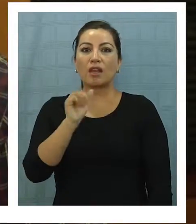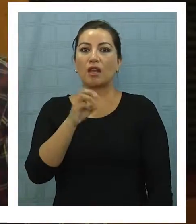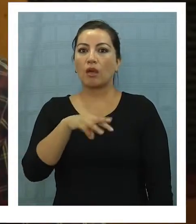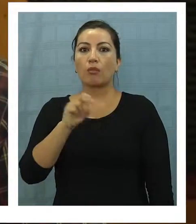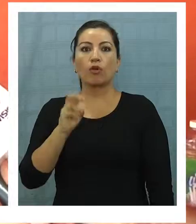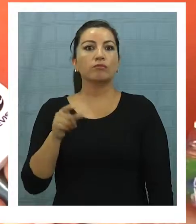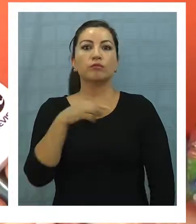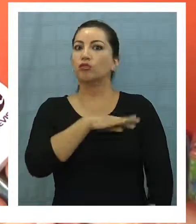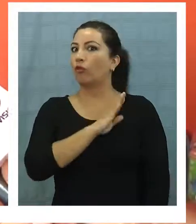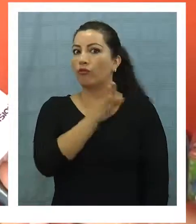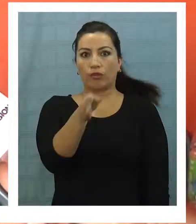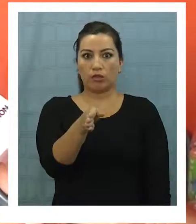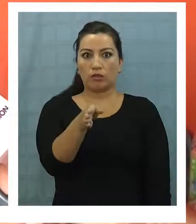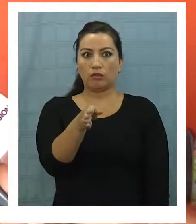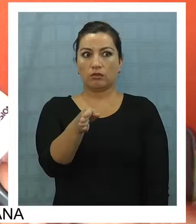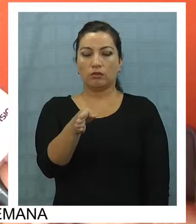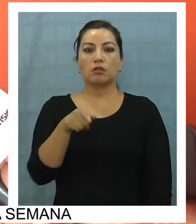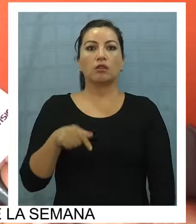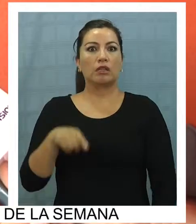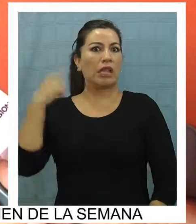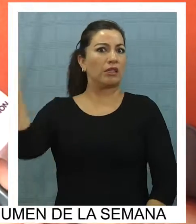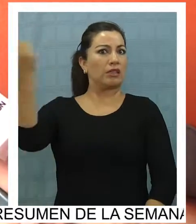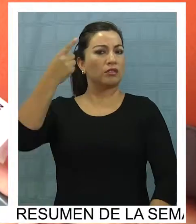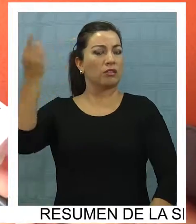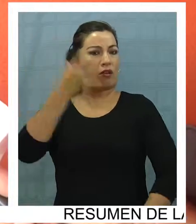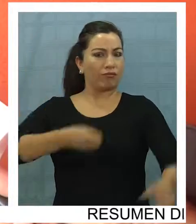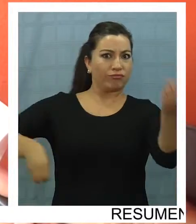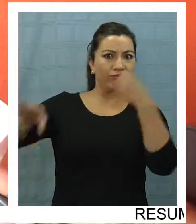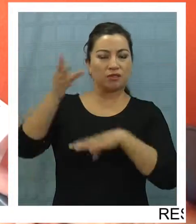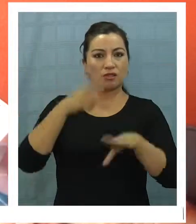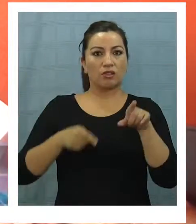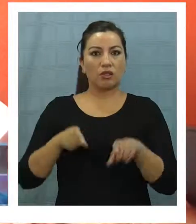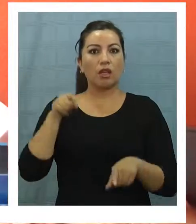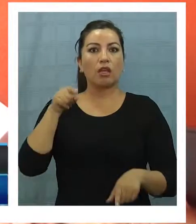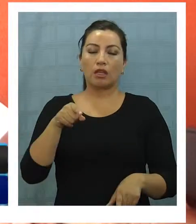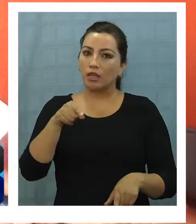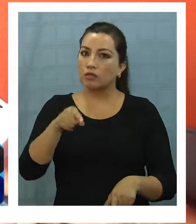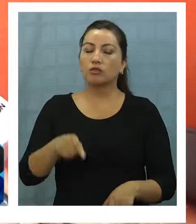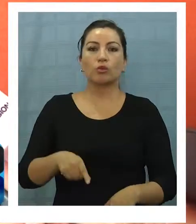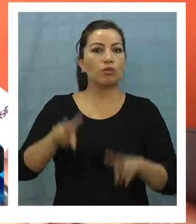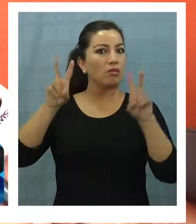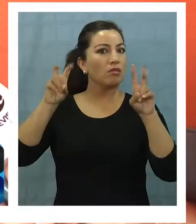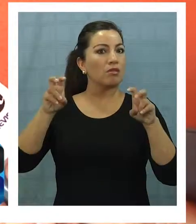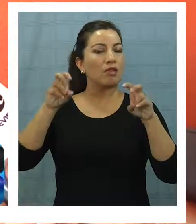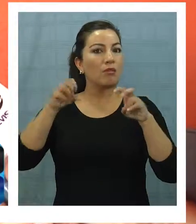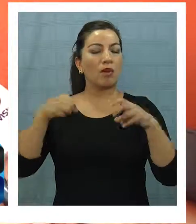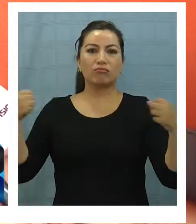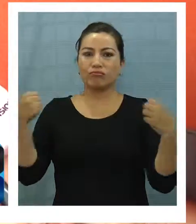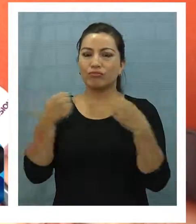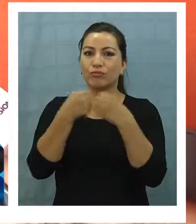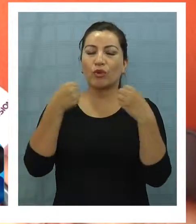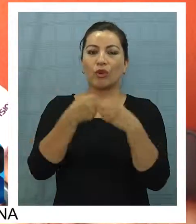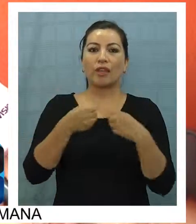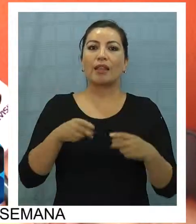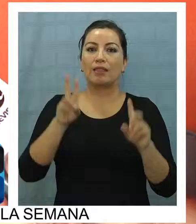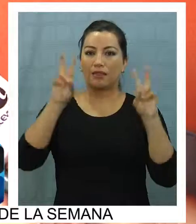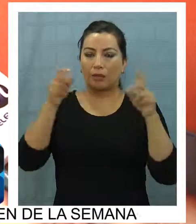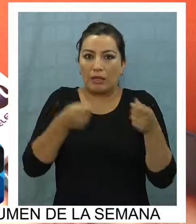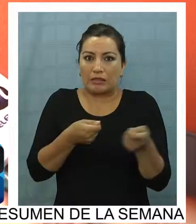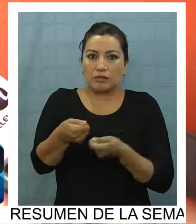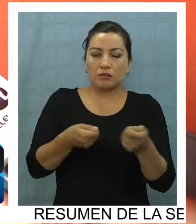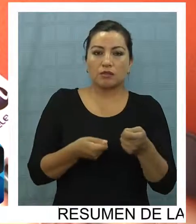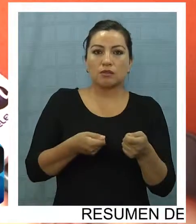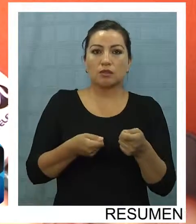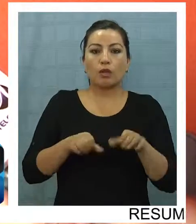llegaron. Que ha causado revuelo a nivel nacional, porque es un golpe al mercado, presentar un proyecto de